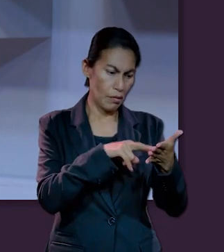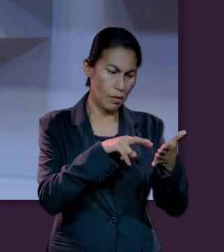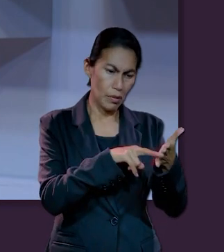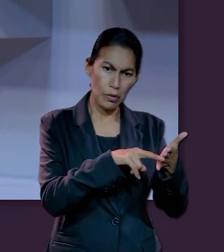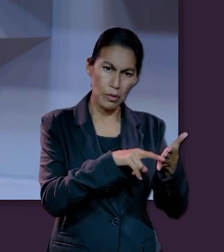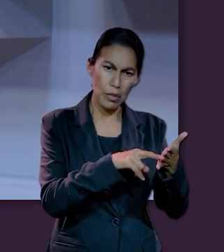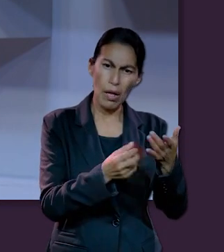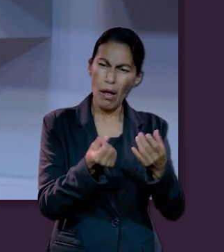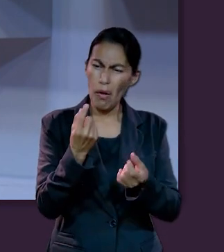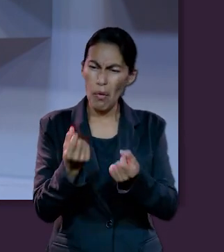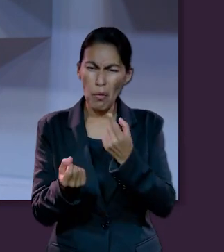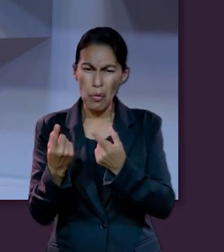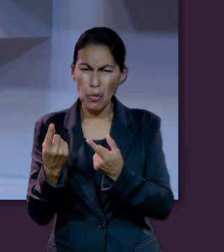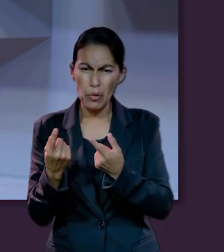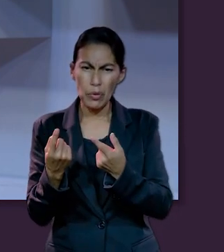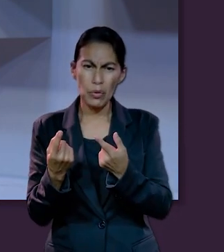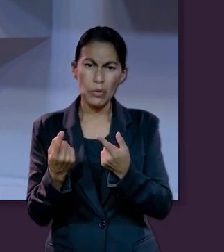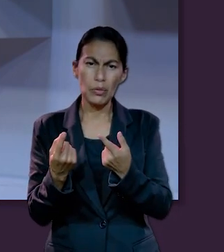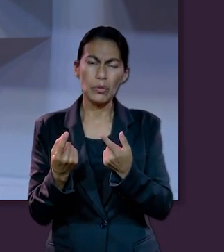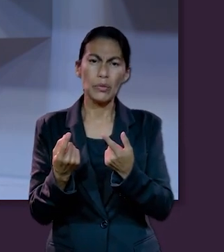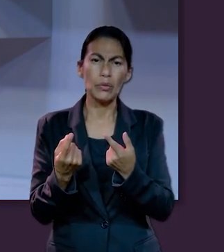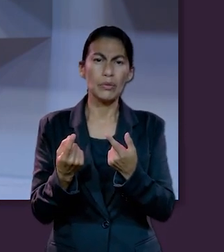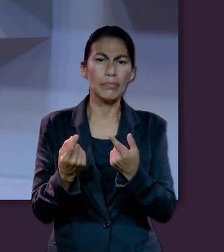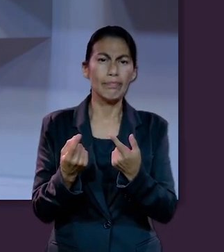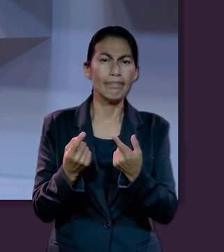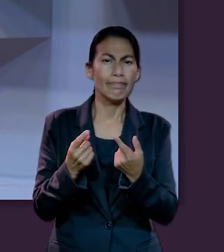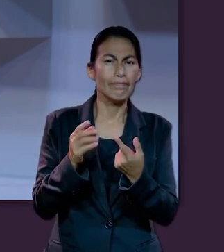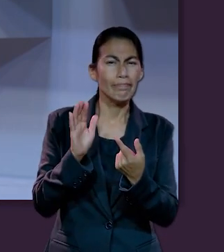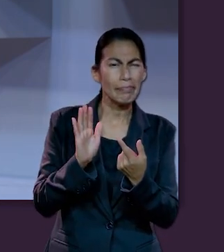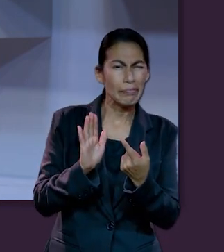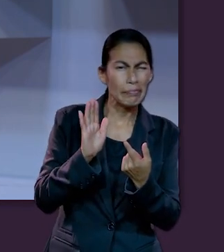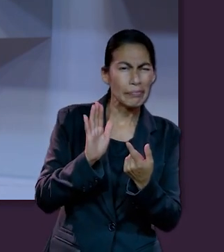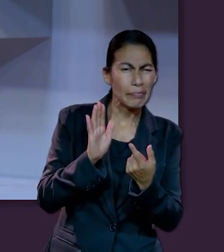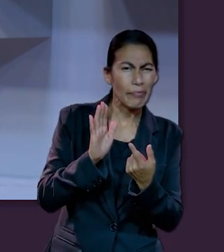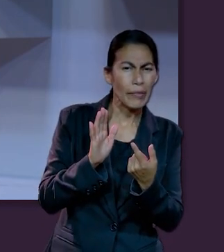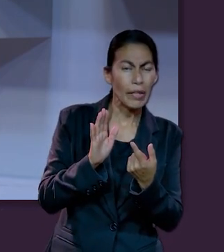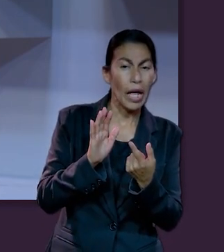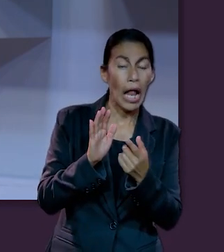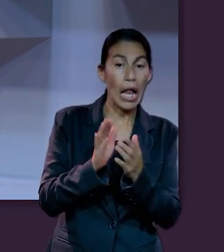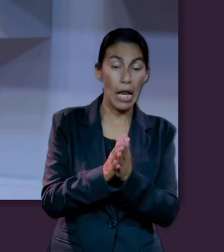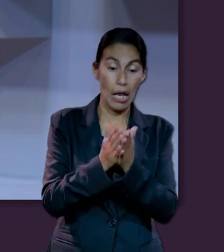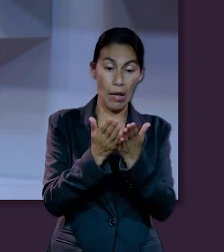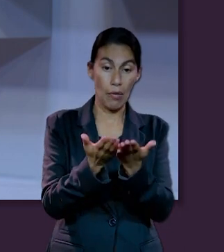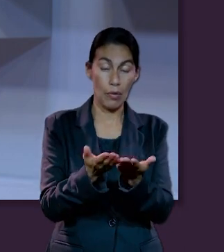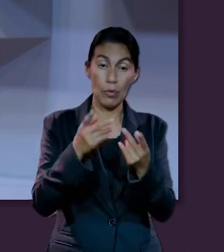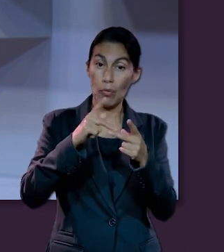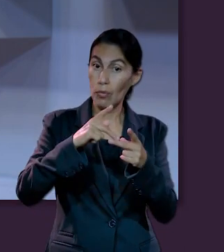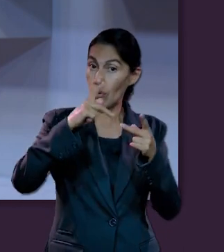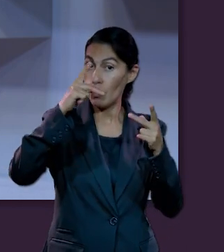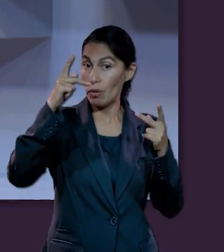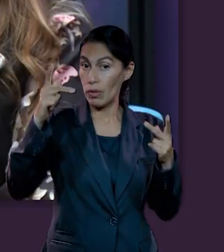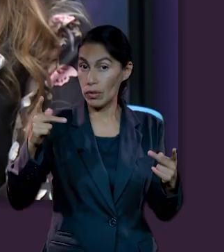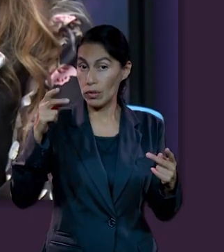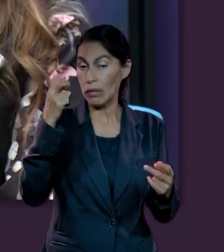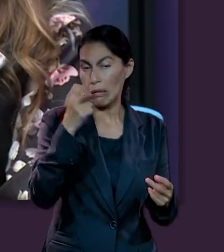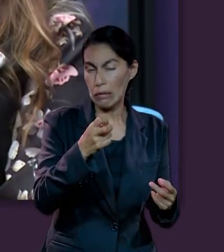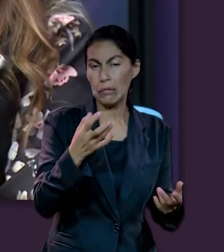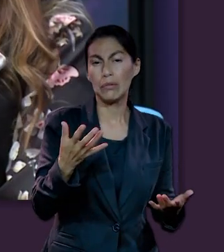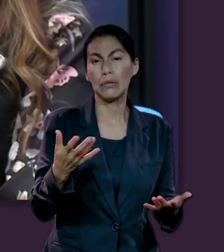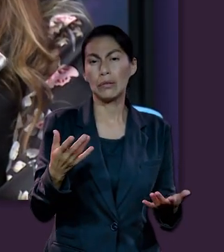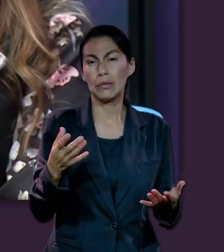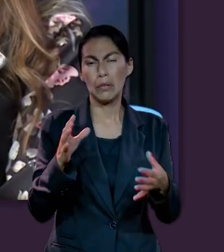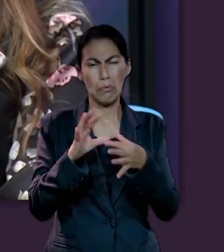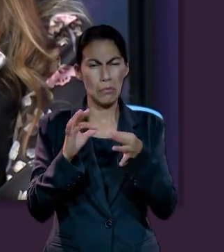diferentes pasajes. Y hay unos en ciertas partes de la Biblia que se consideran como libros poéticos, que